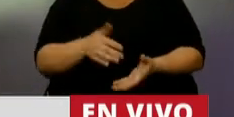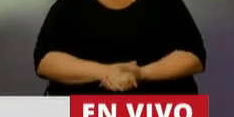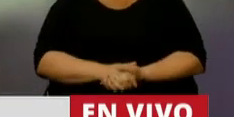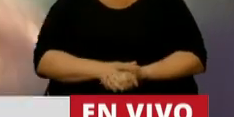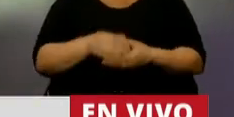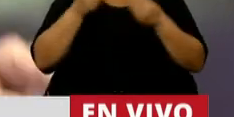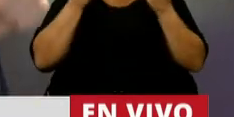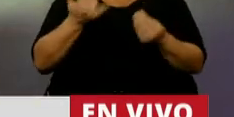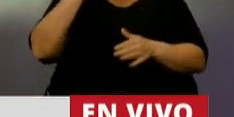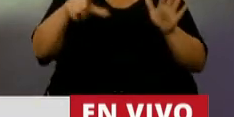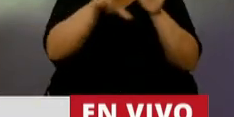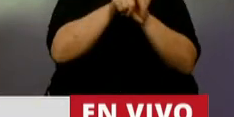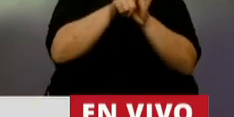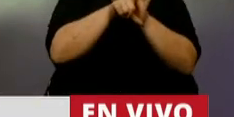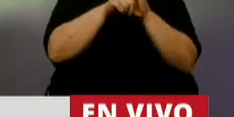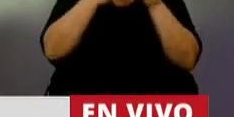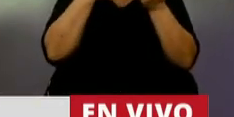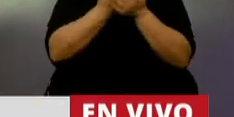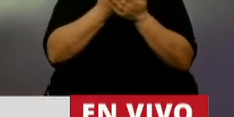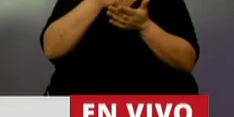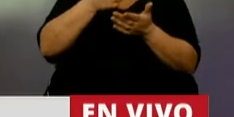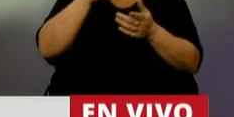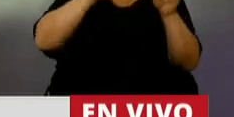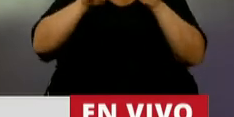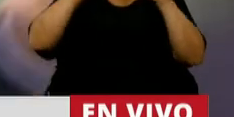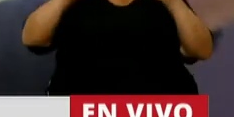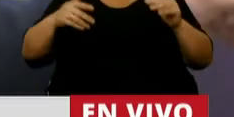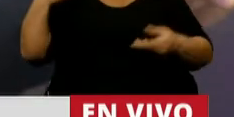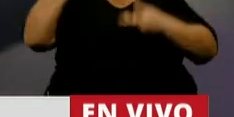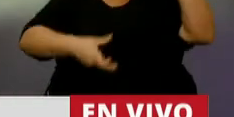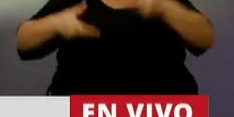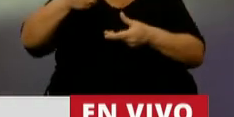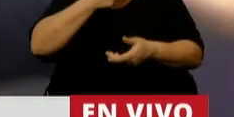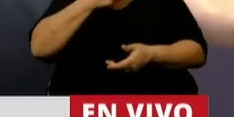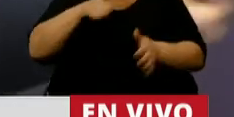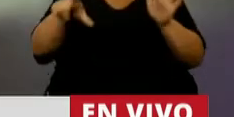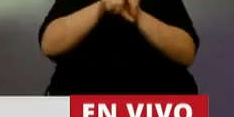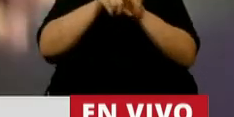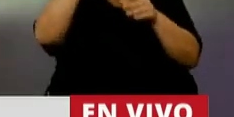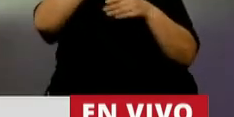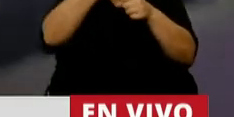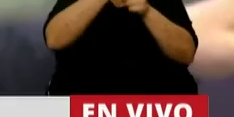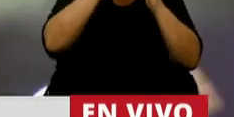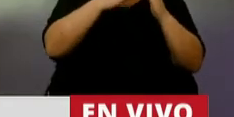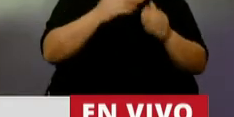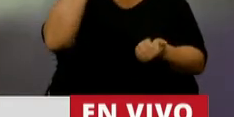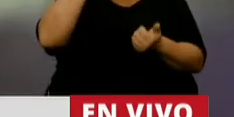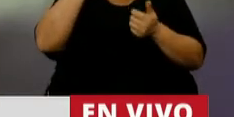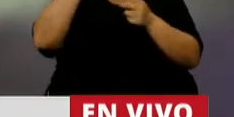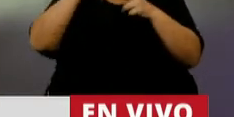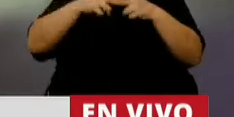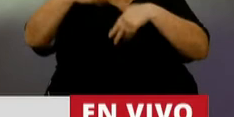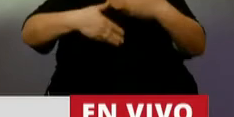y porque tenemos leyes e iniciativas que desalientan la inversión, y claros ejemplos, la ley de teletrabajo, la ley de economía del